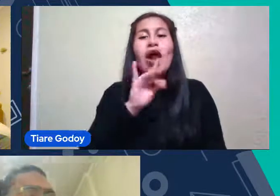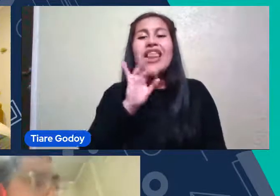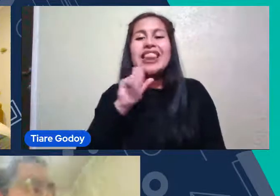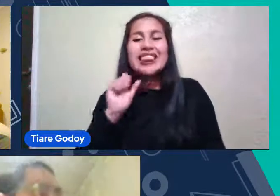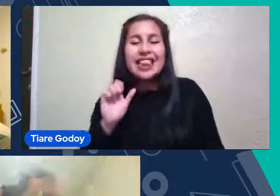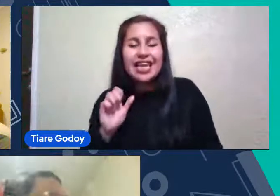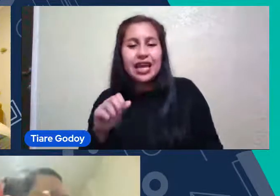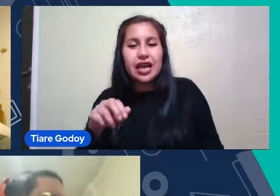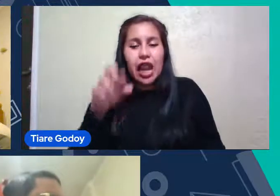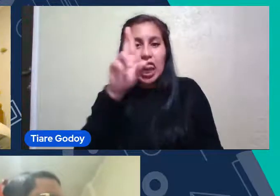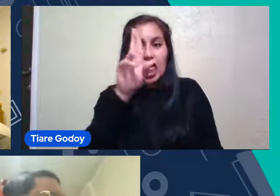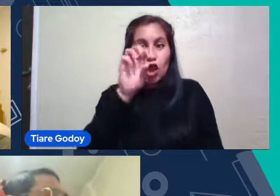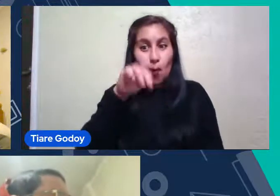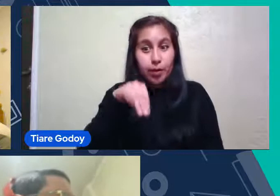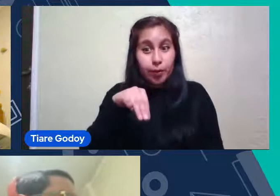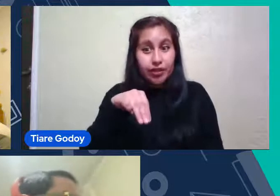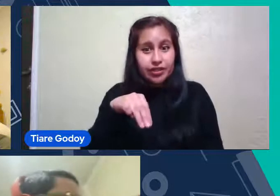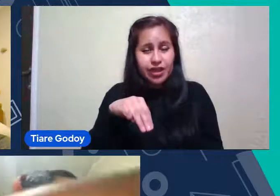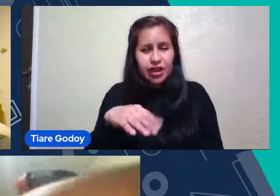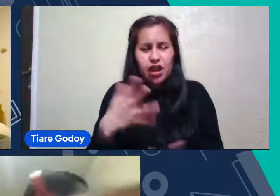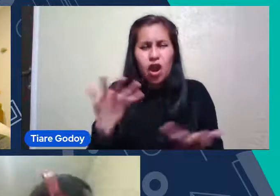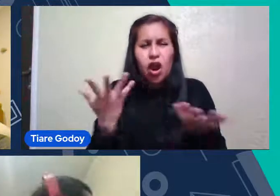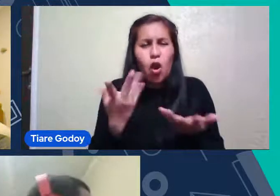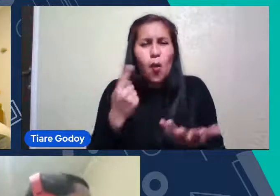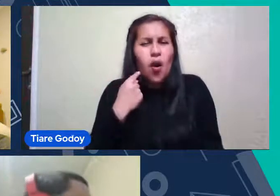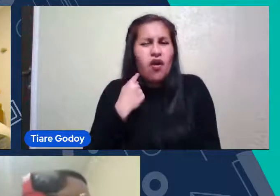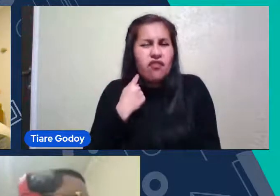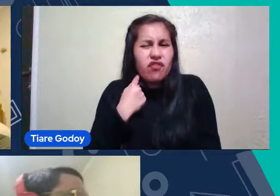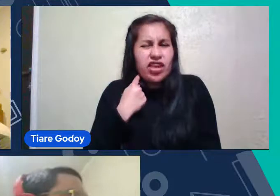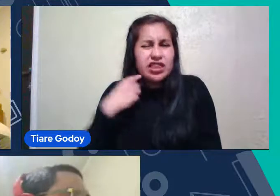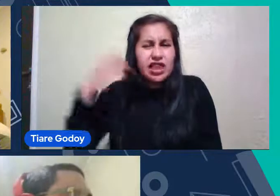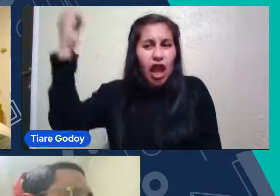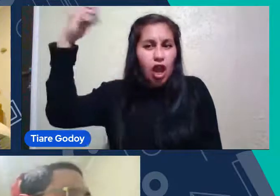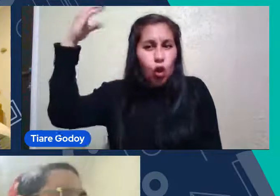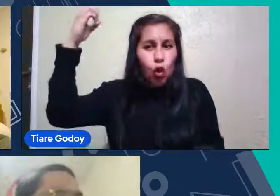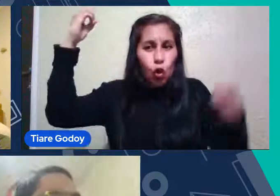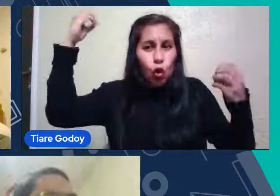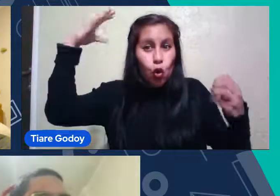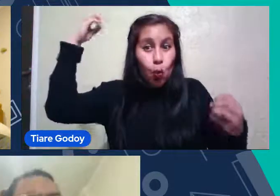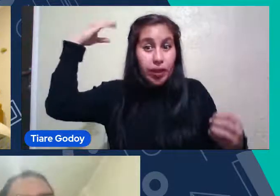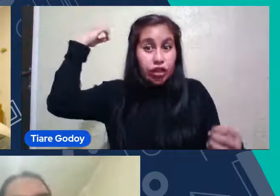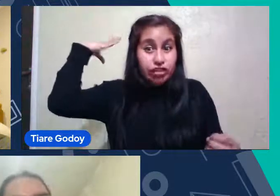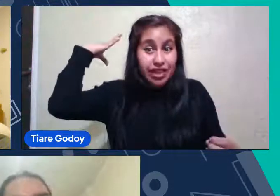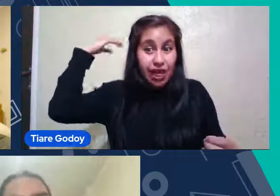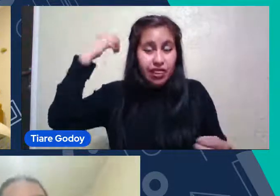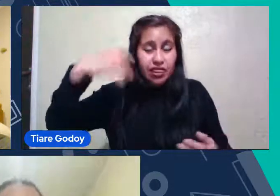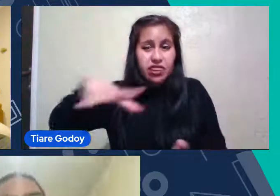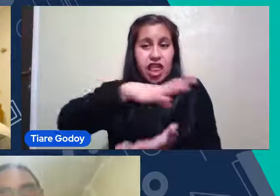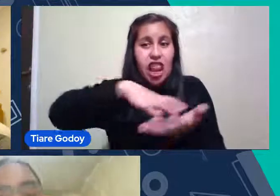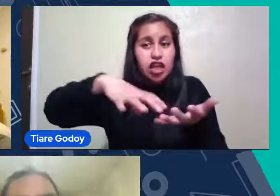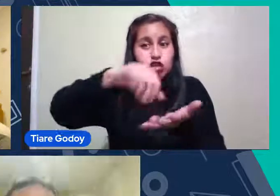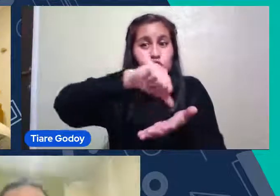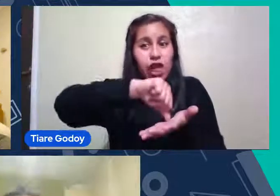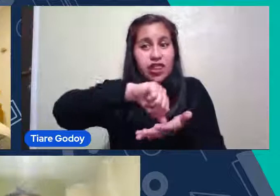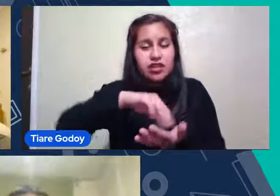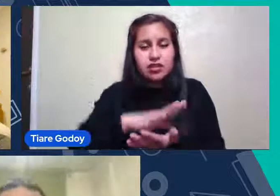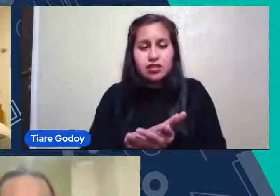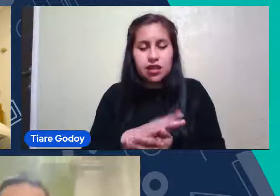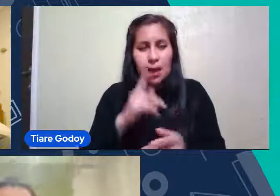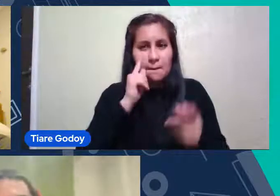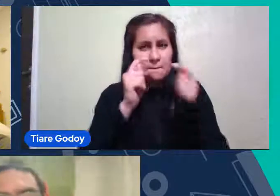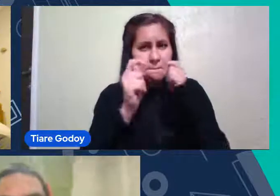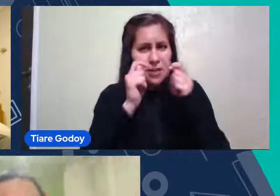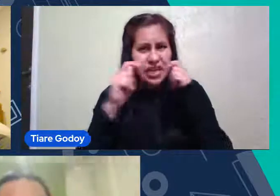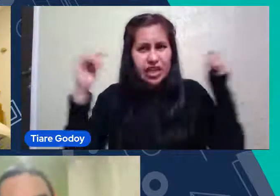cómo se ve afectado Esto con la La luminosidad De la De las ciudades ¿Están en real peligro Nuestros cielos